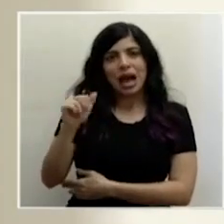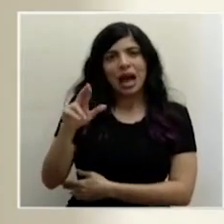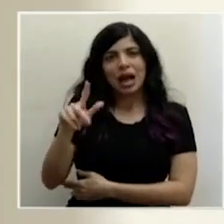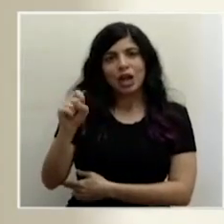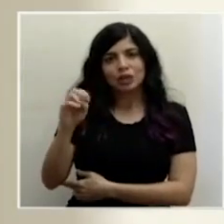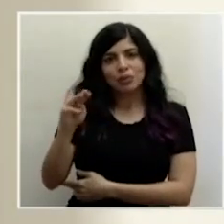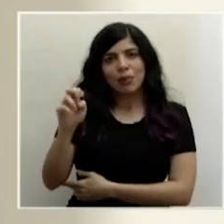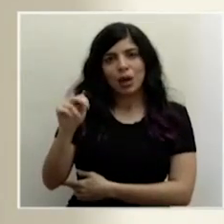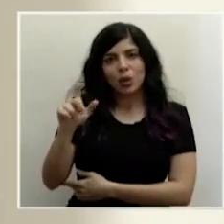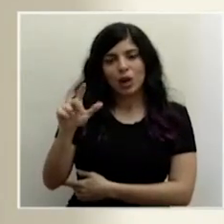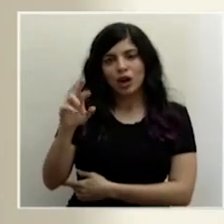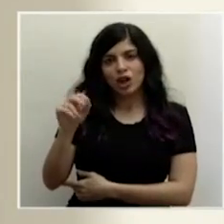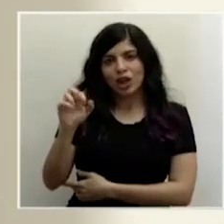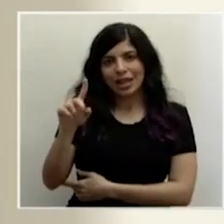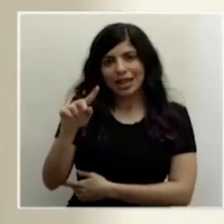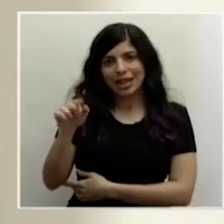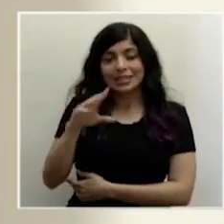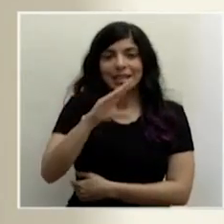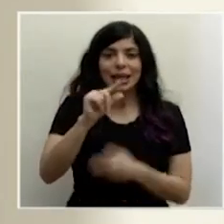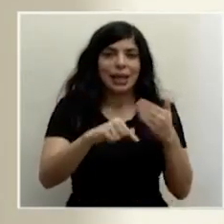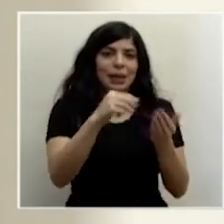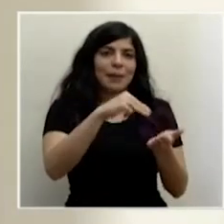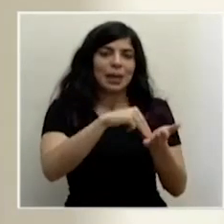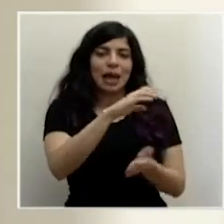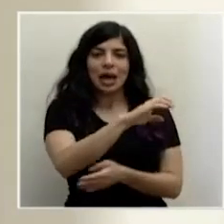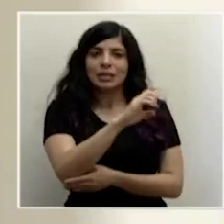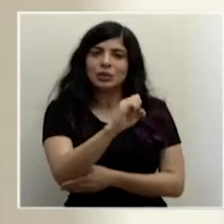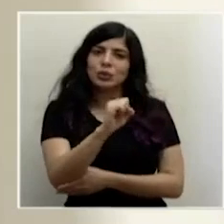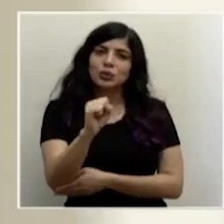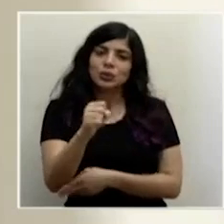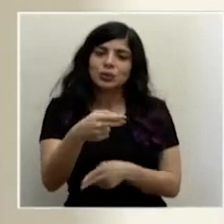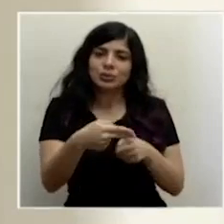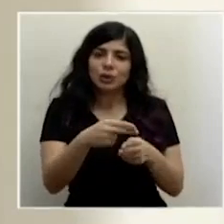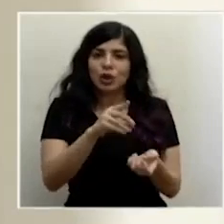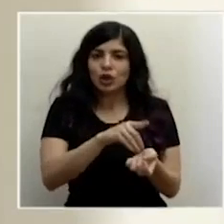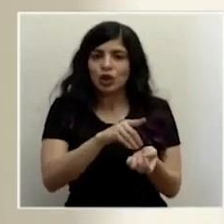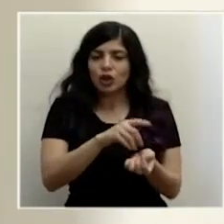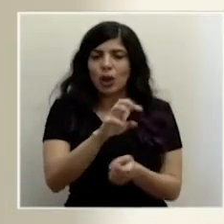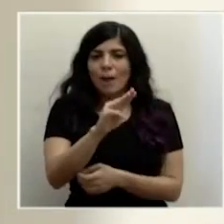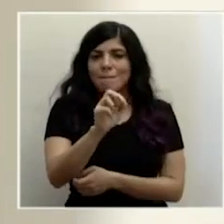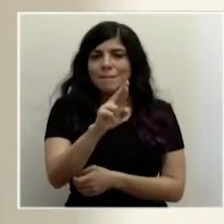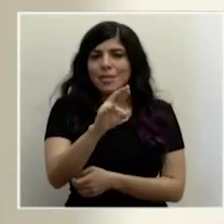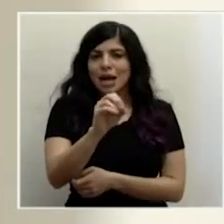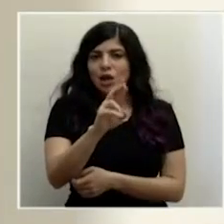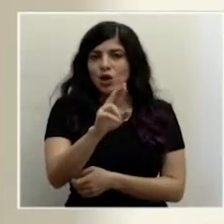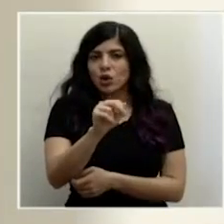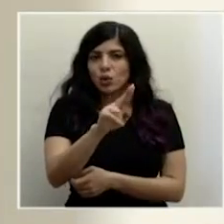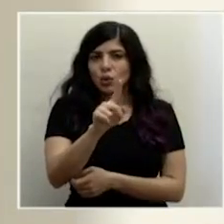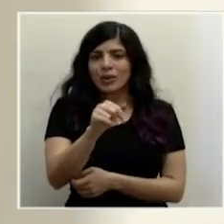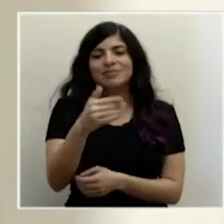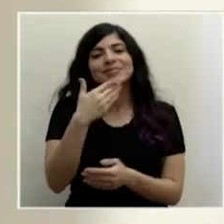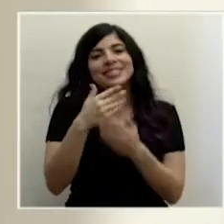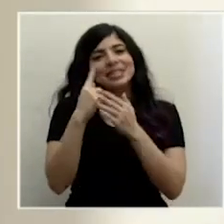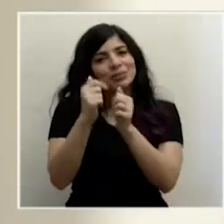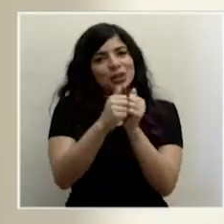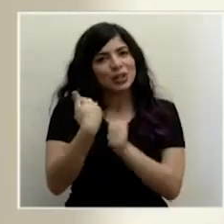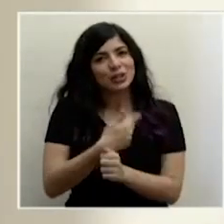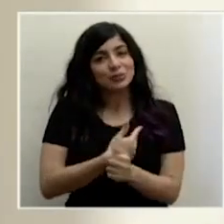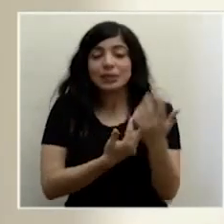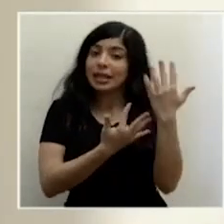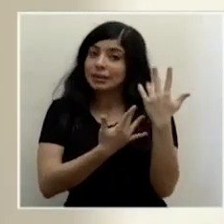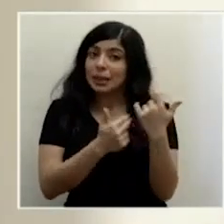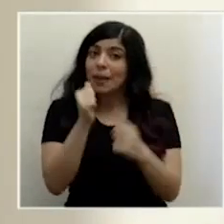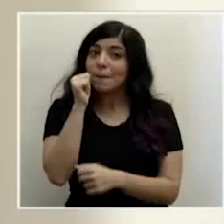Rodríguez, y el gerente médico de la Caja Costavicense de Seguro Social, el doctor Mario Ruiz. Gracias por acompañarnos, los